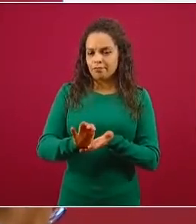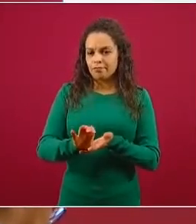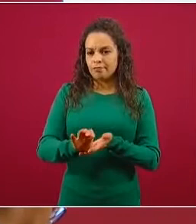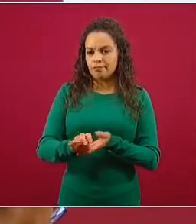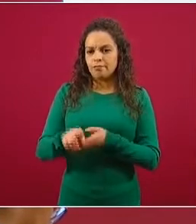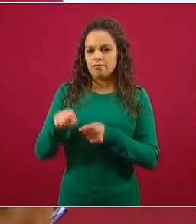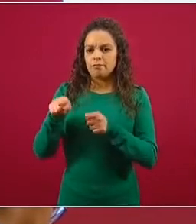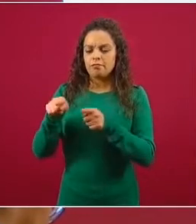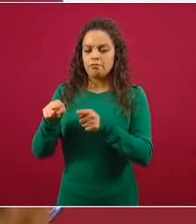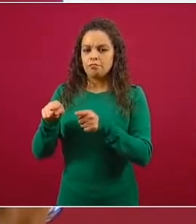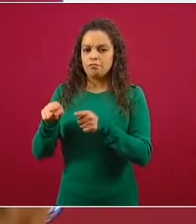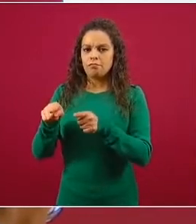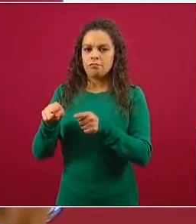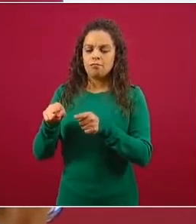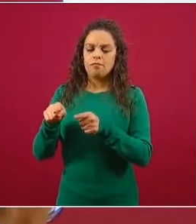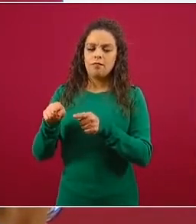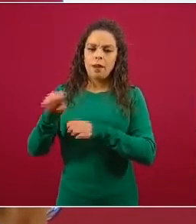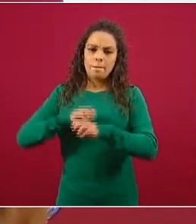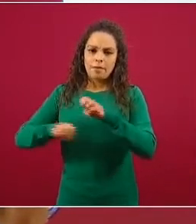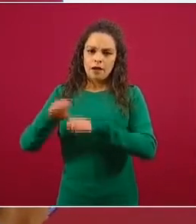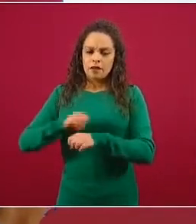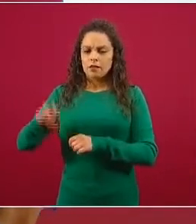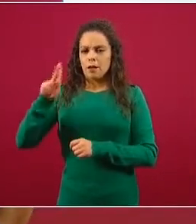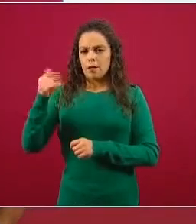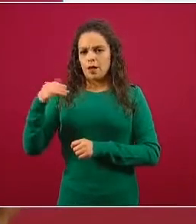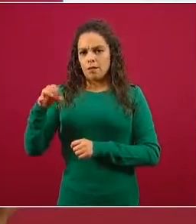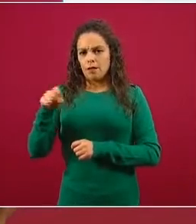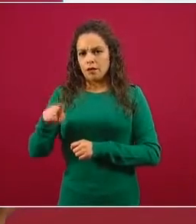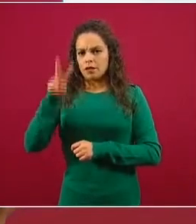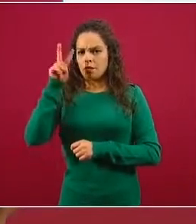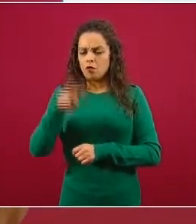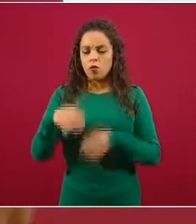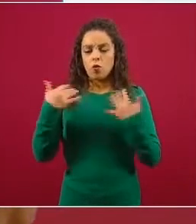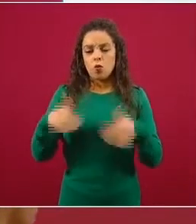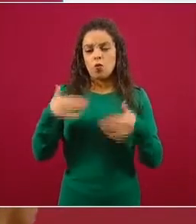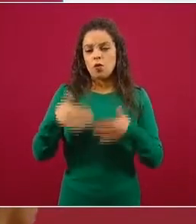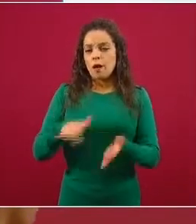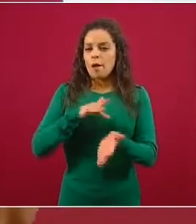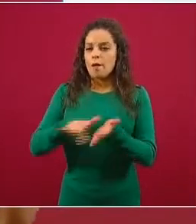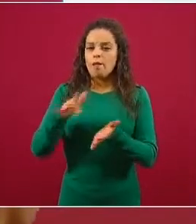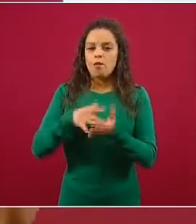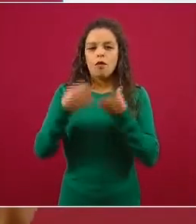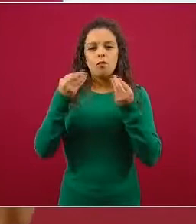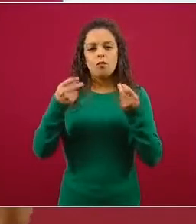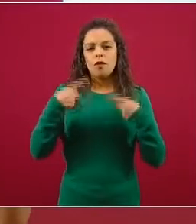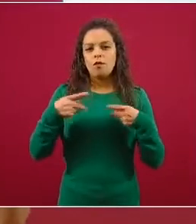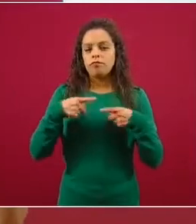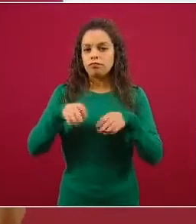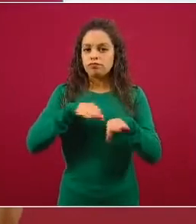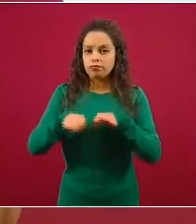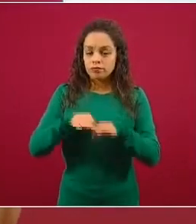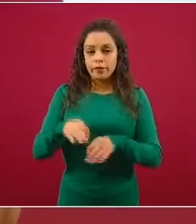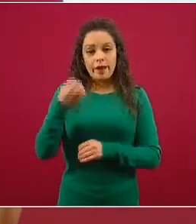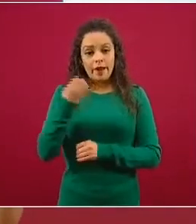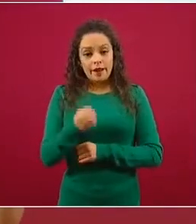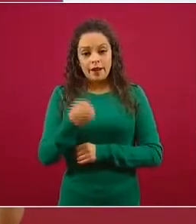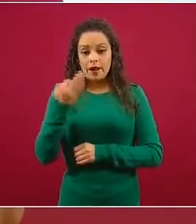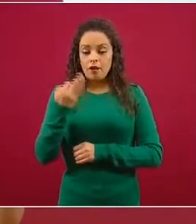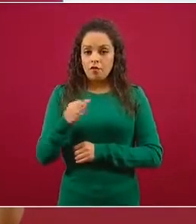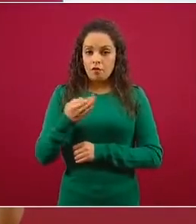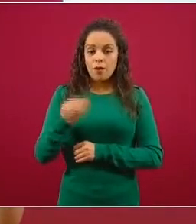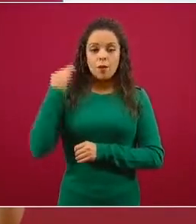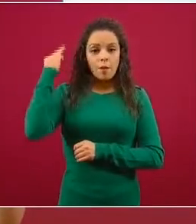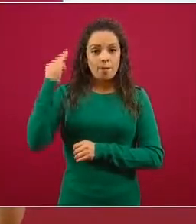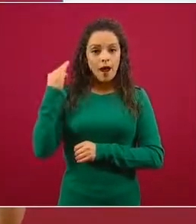responsables, muy fraternos, que fueron muy apoyadores con sus trabajadores en enero, en febrero y en marzo de este año,